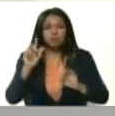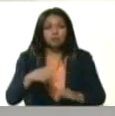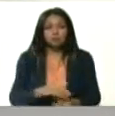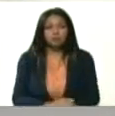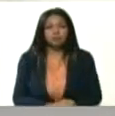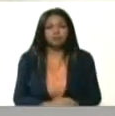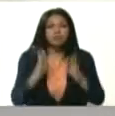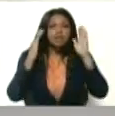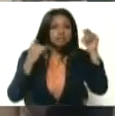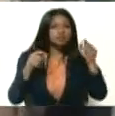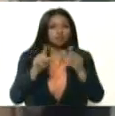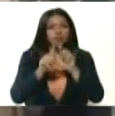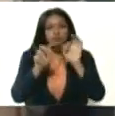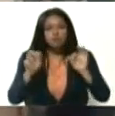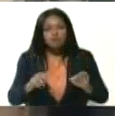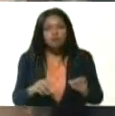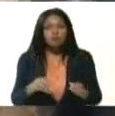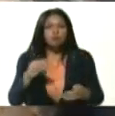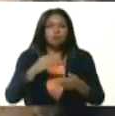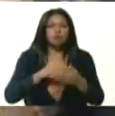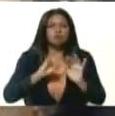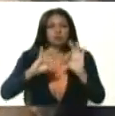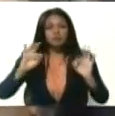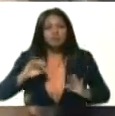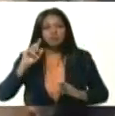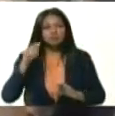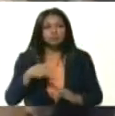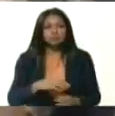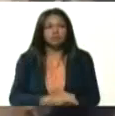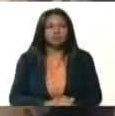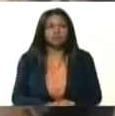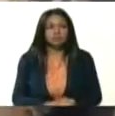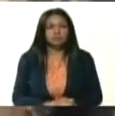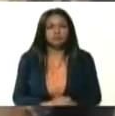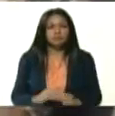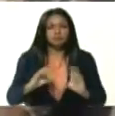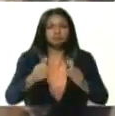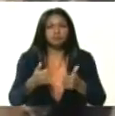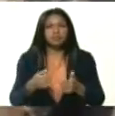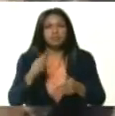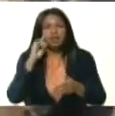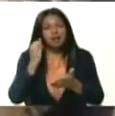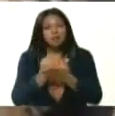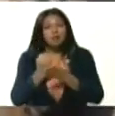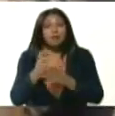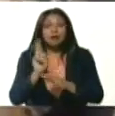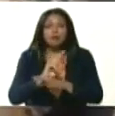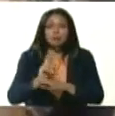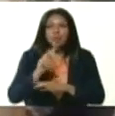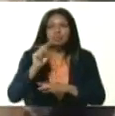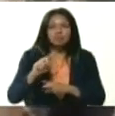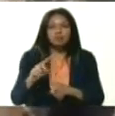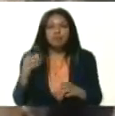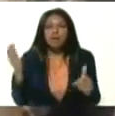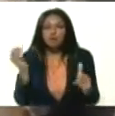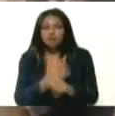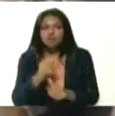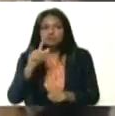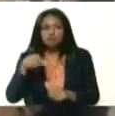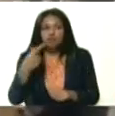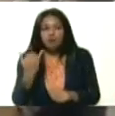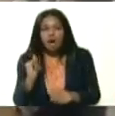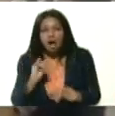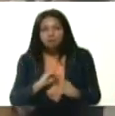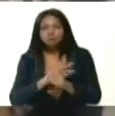se les atiende, se les aplica inmediatamente al ingreso la prueba rápida para detección del